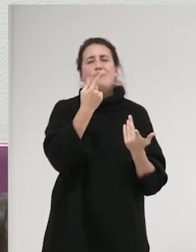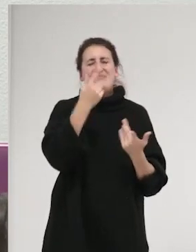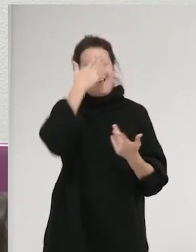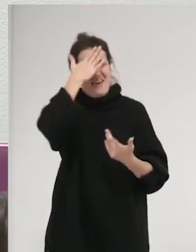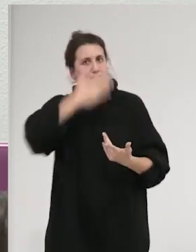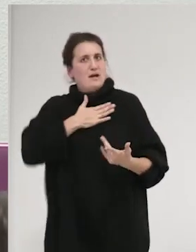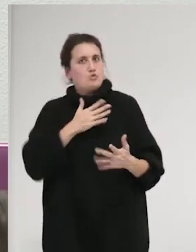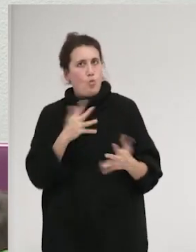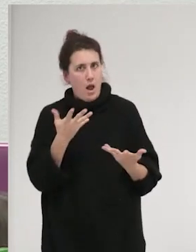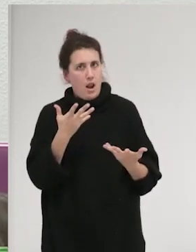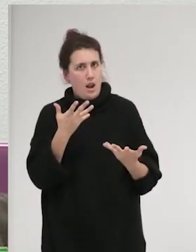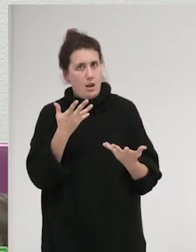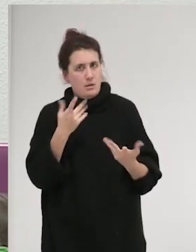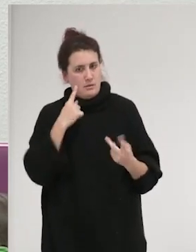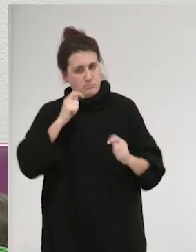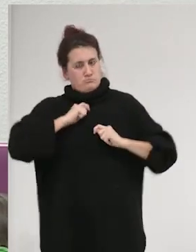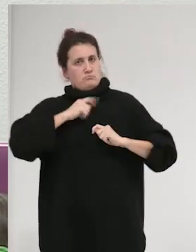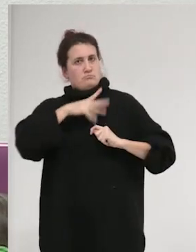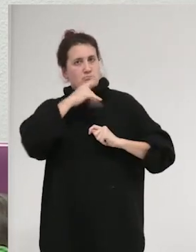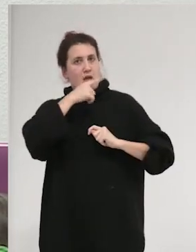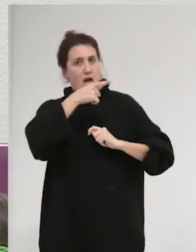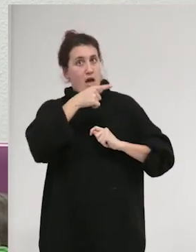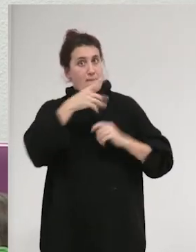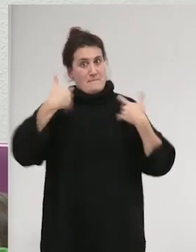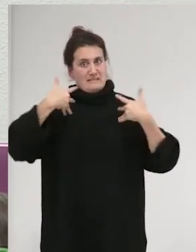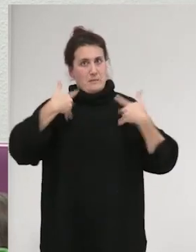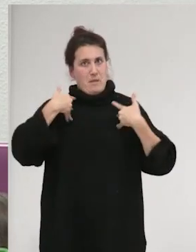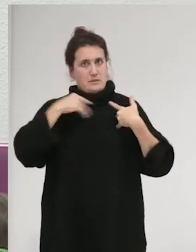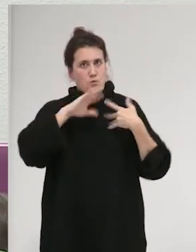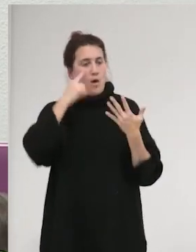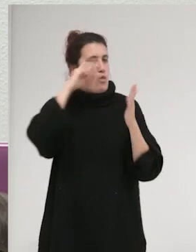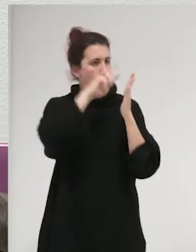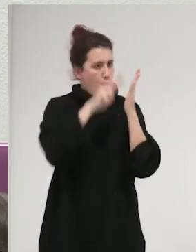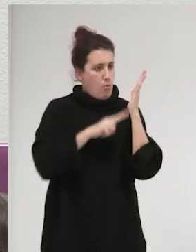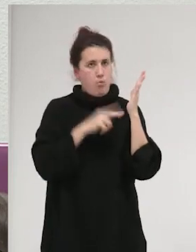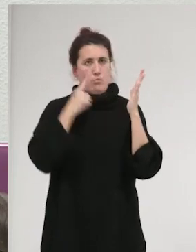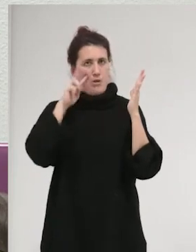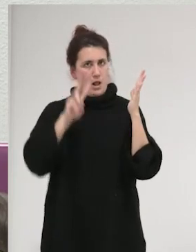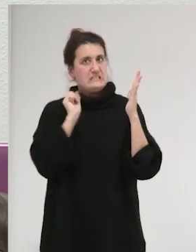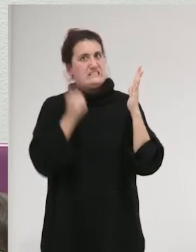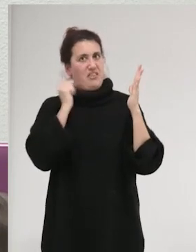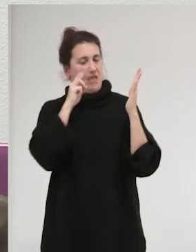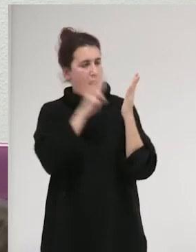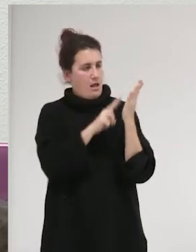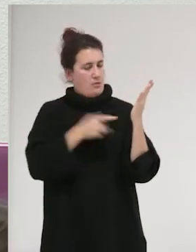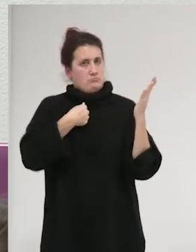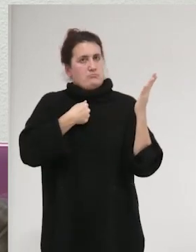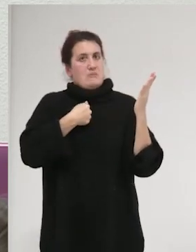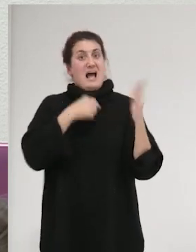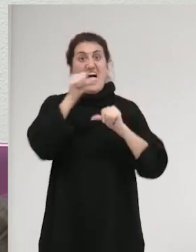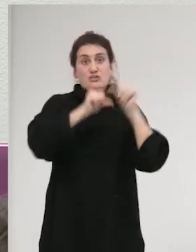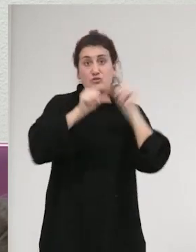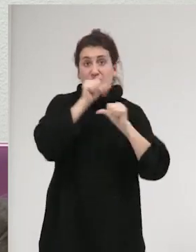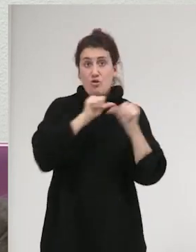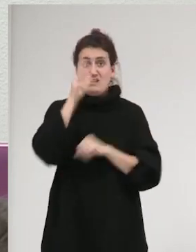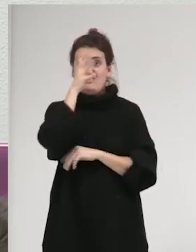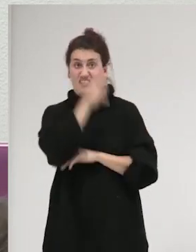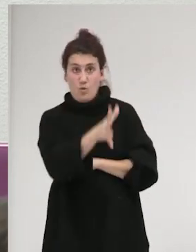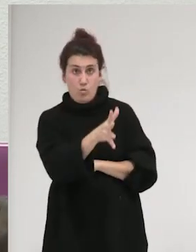de las víctimas ante esa sentencia. Las asociaciones denuncian